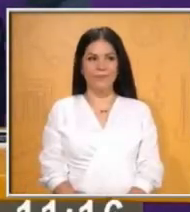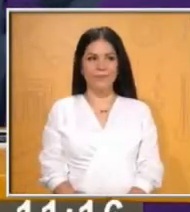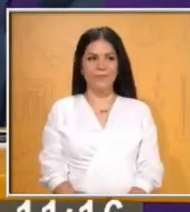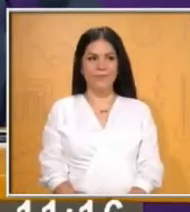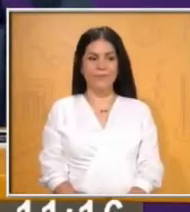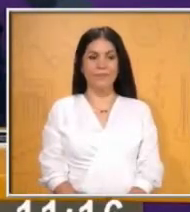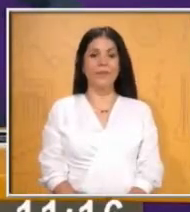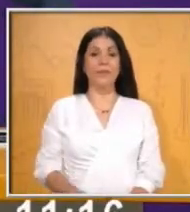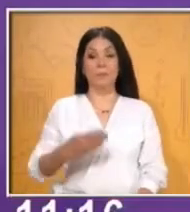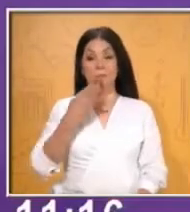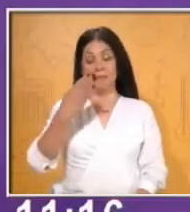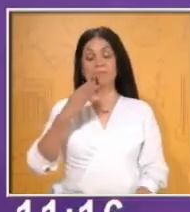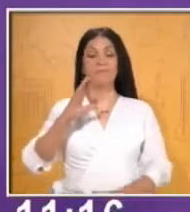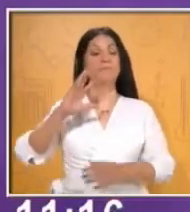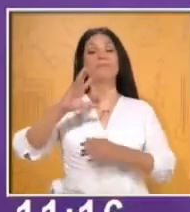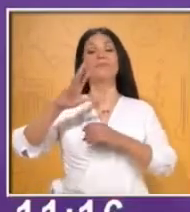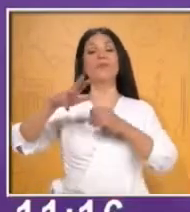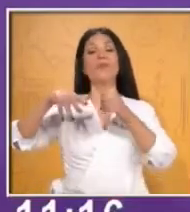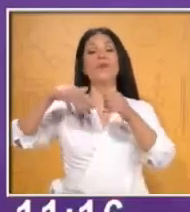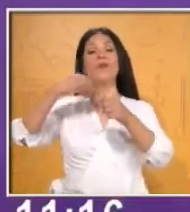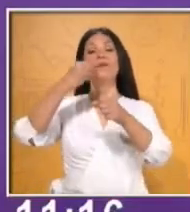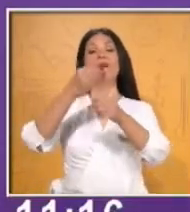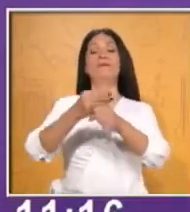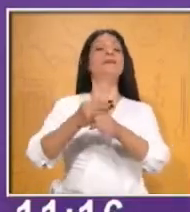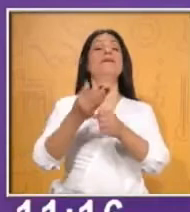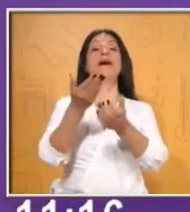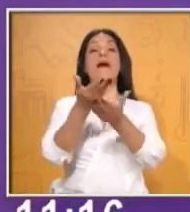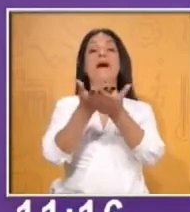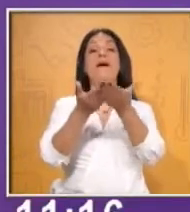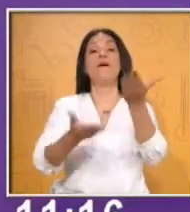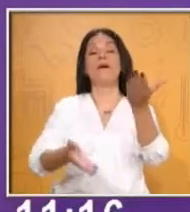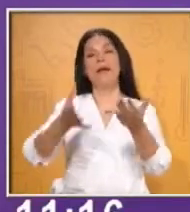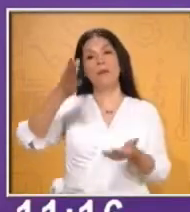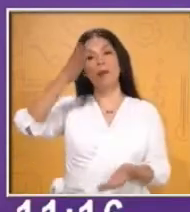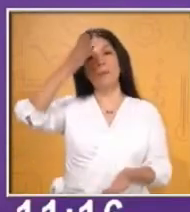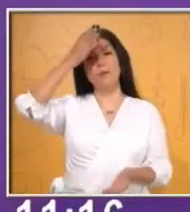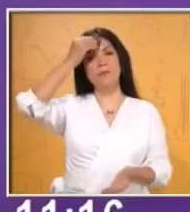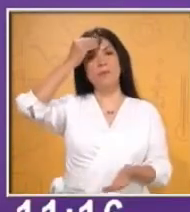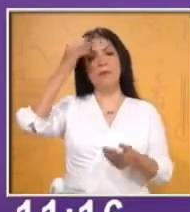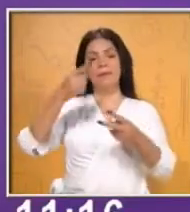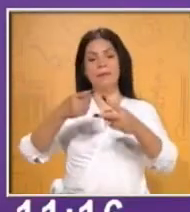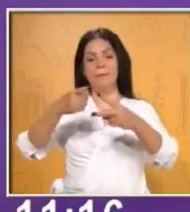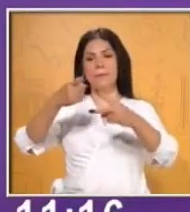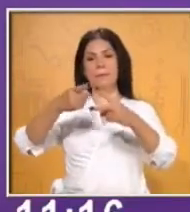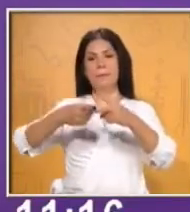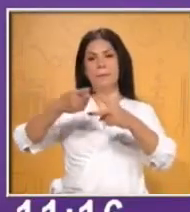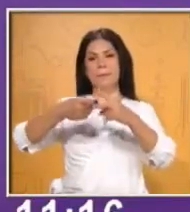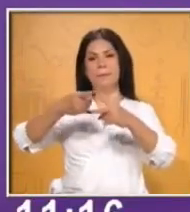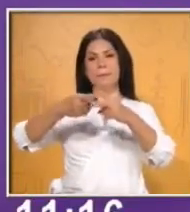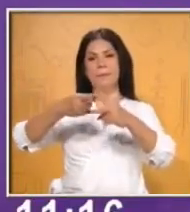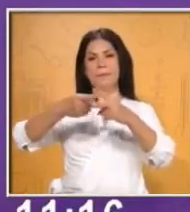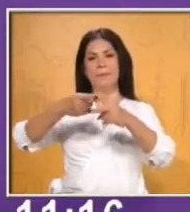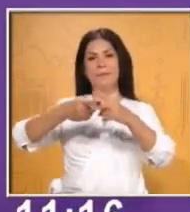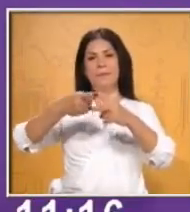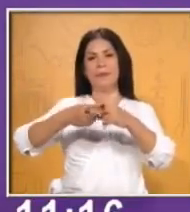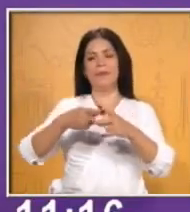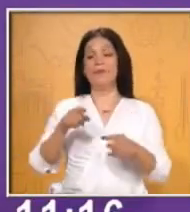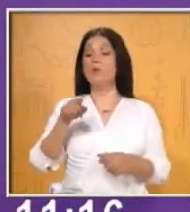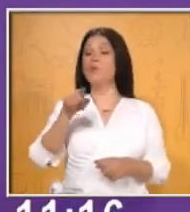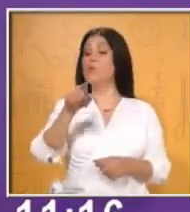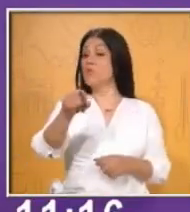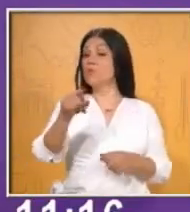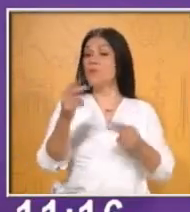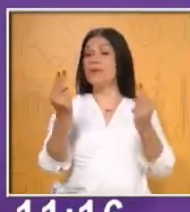Ya estamos de regreso y ahora vamos a trabajar con la asignatura de matemáticas. Vamos a necesitar